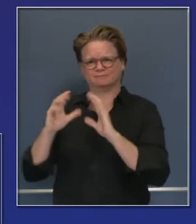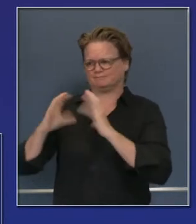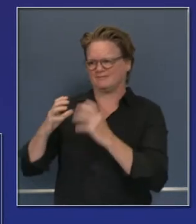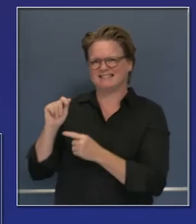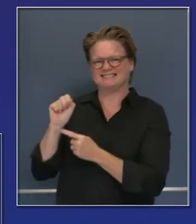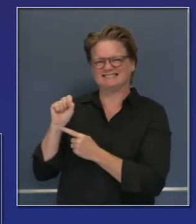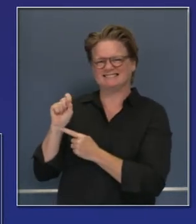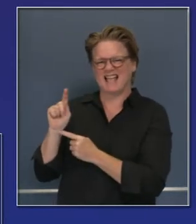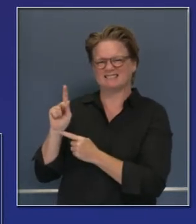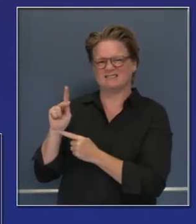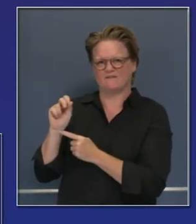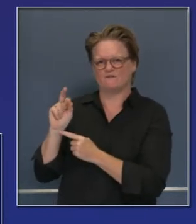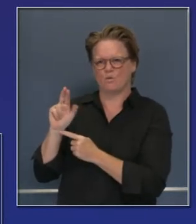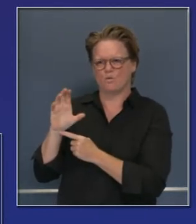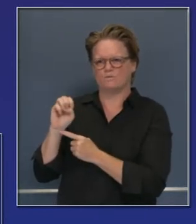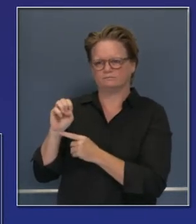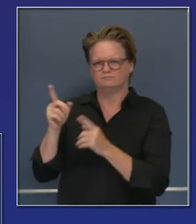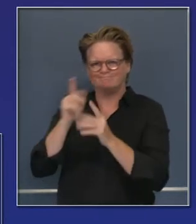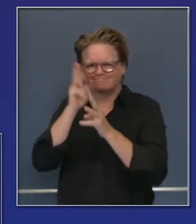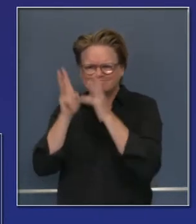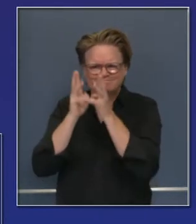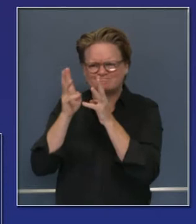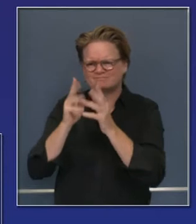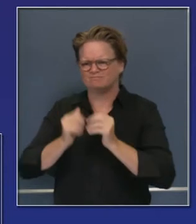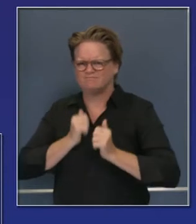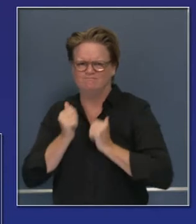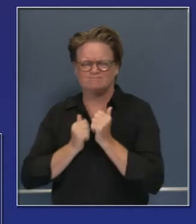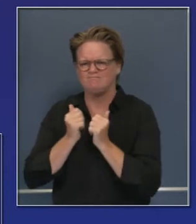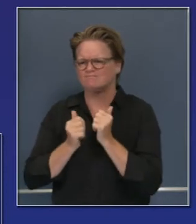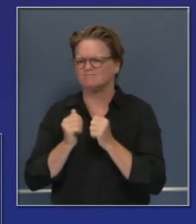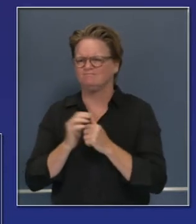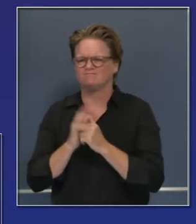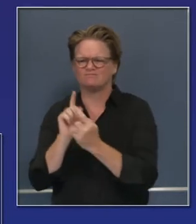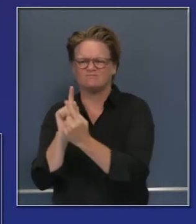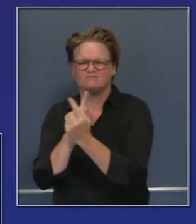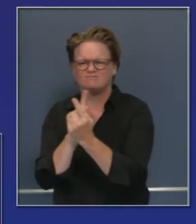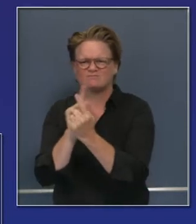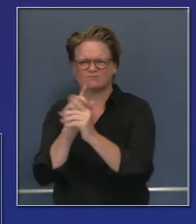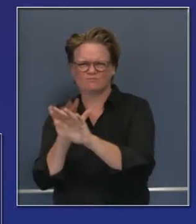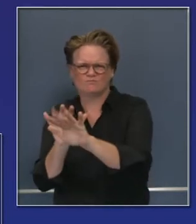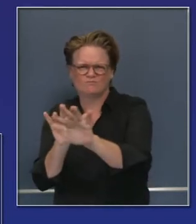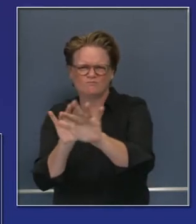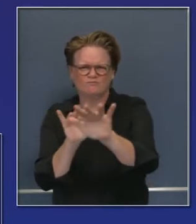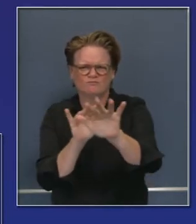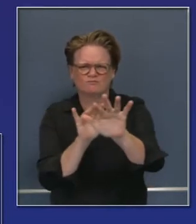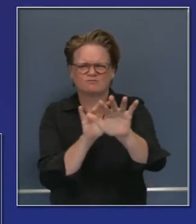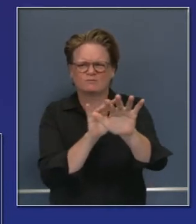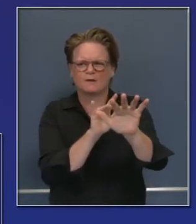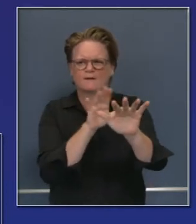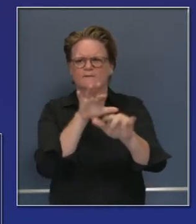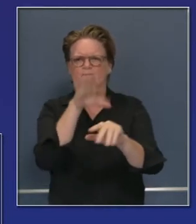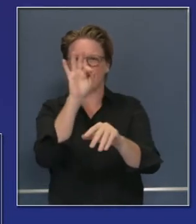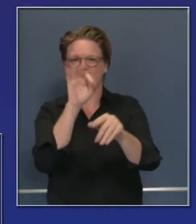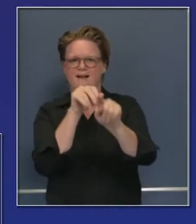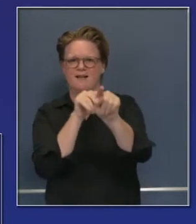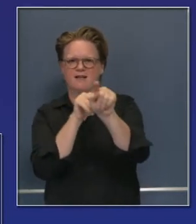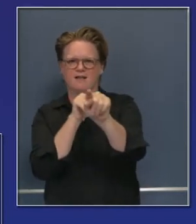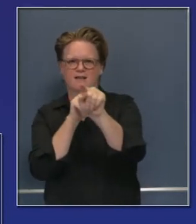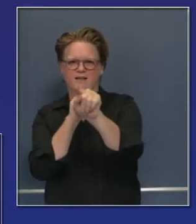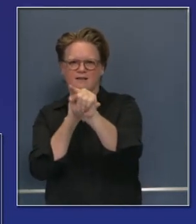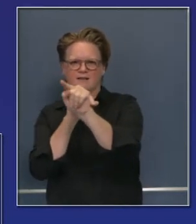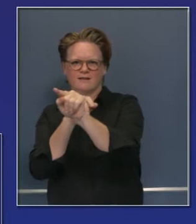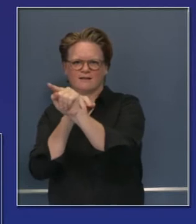de prueba diagnóstica, que tienen un espíritu innovador, un espíritu emprendedor, el hecho que han hecho un trabajo